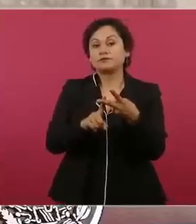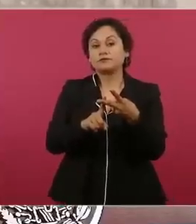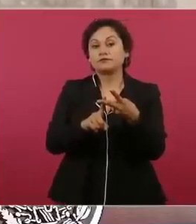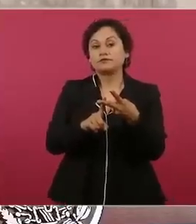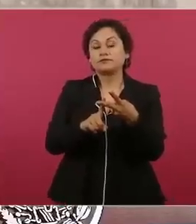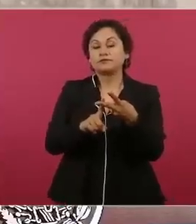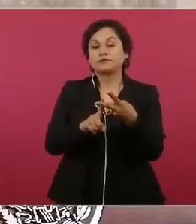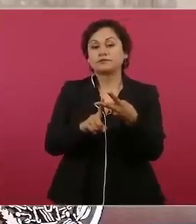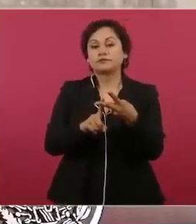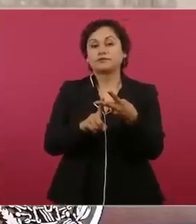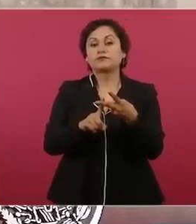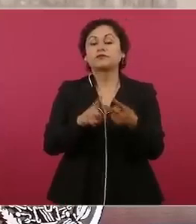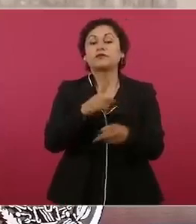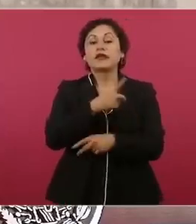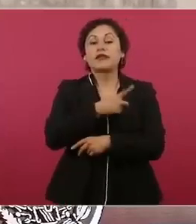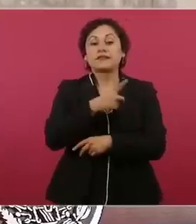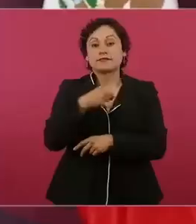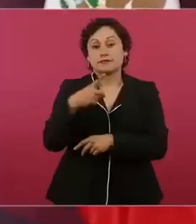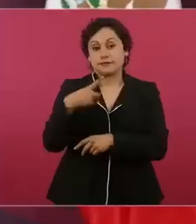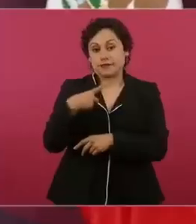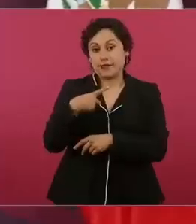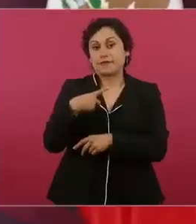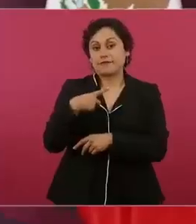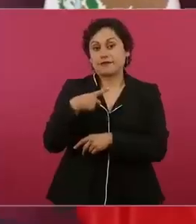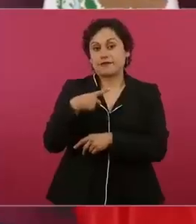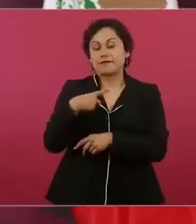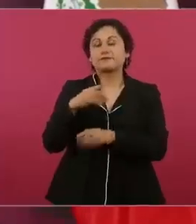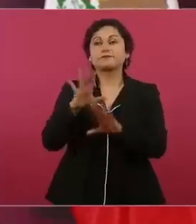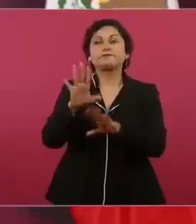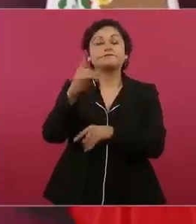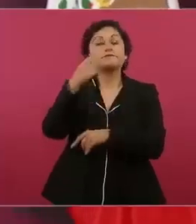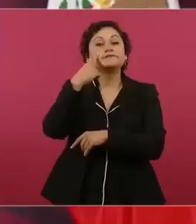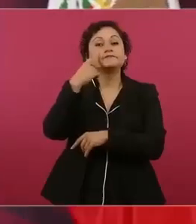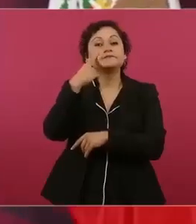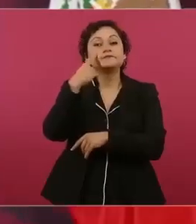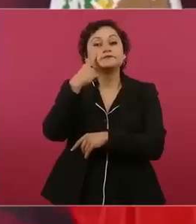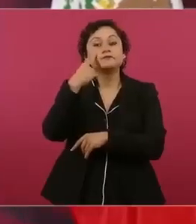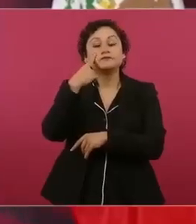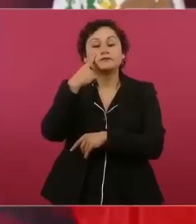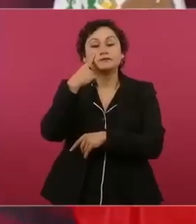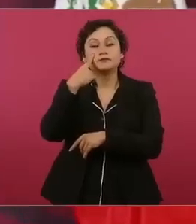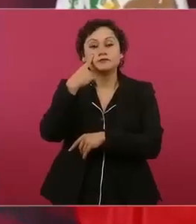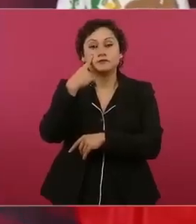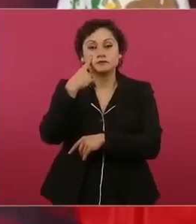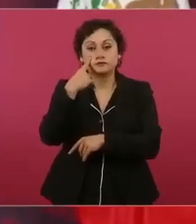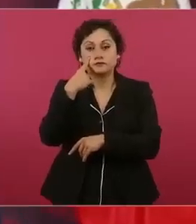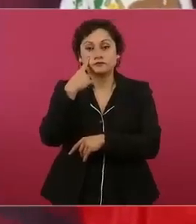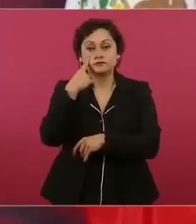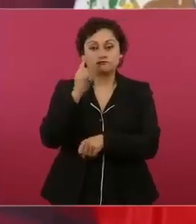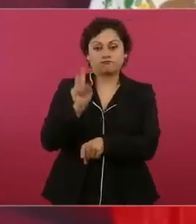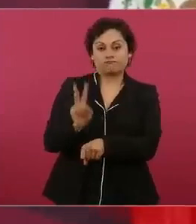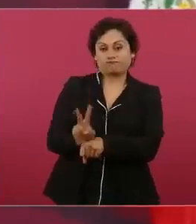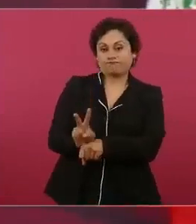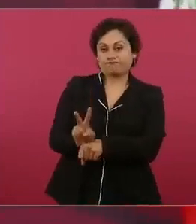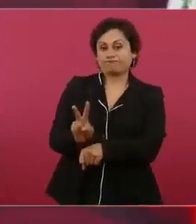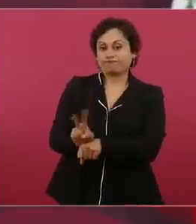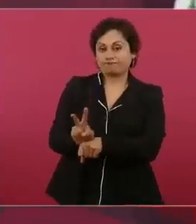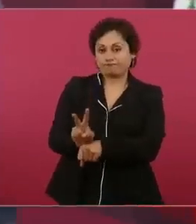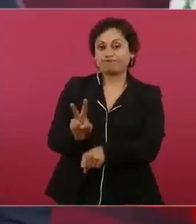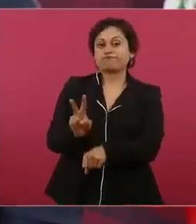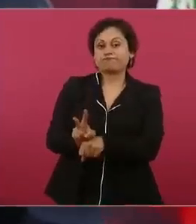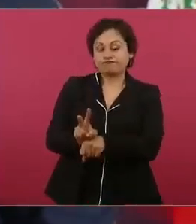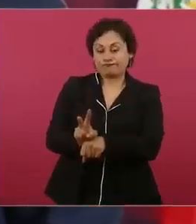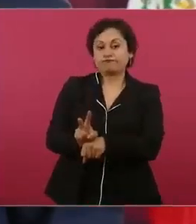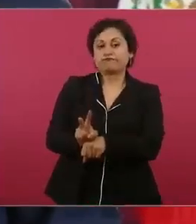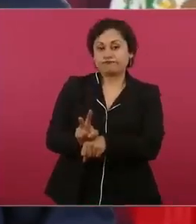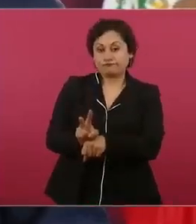haya vigilancia y